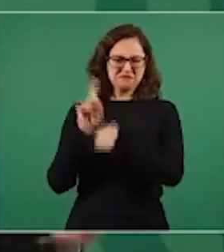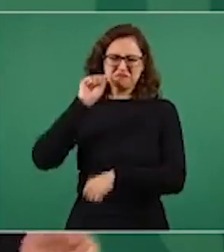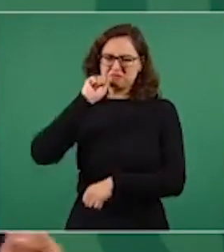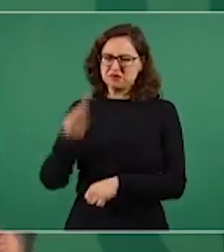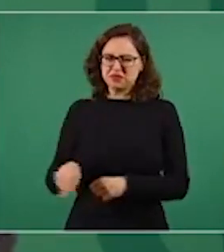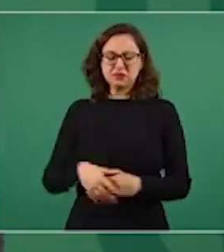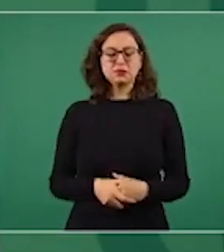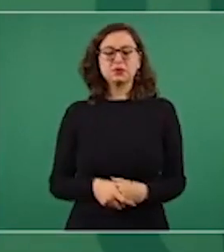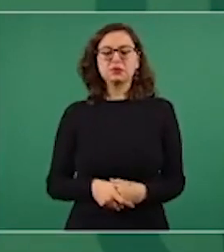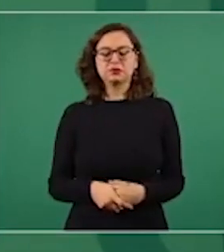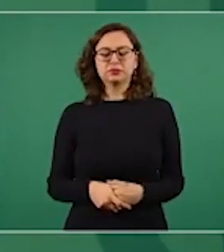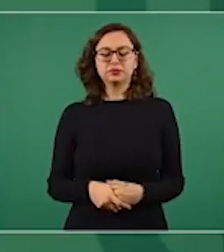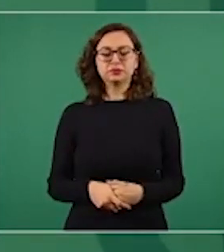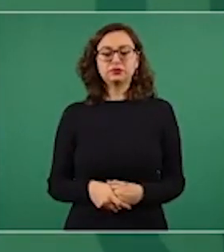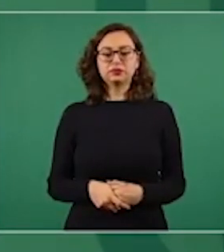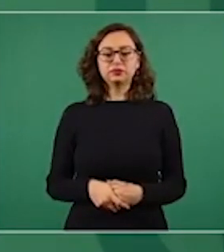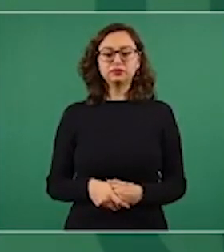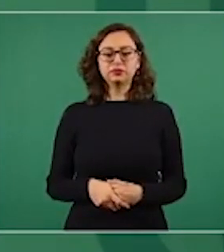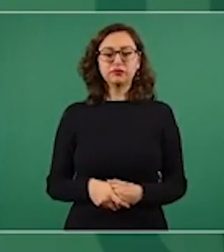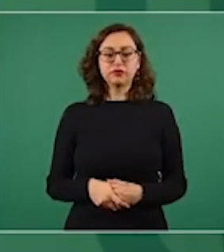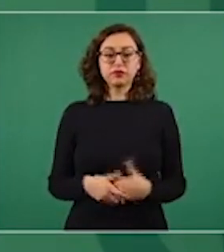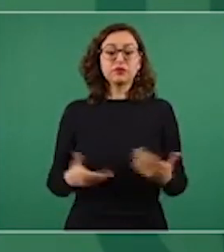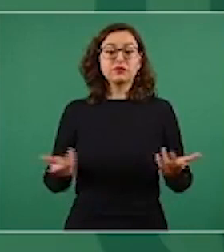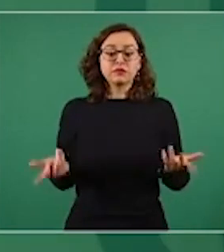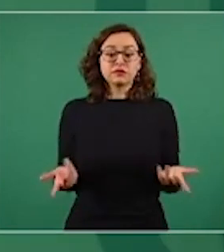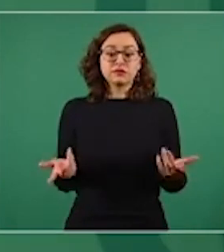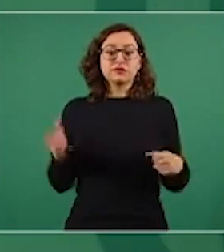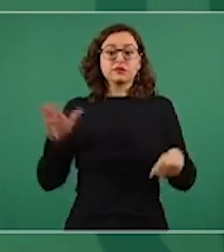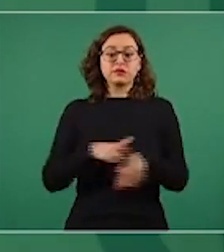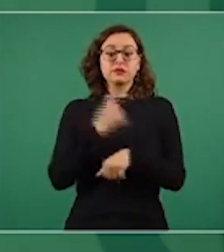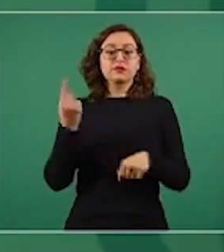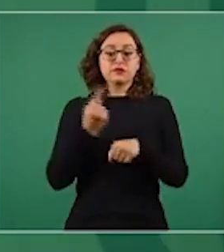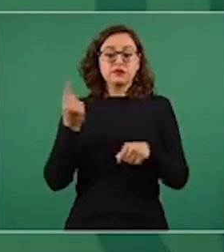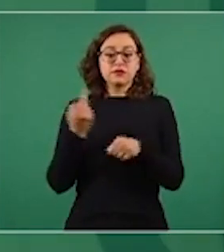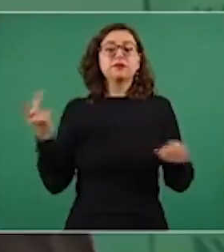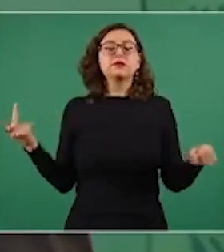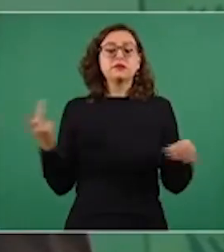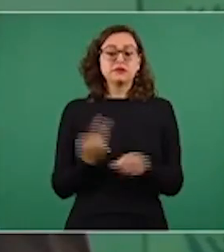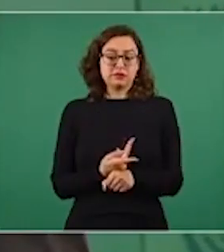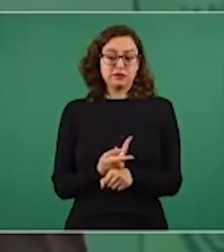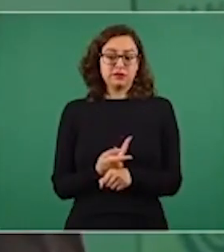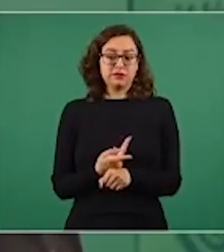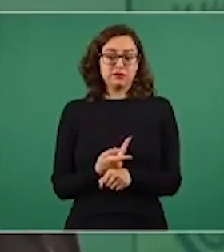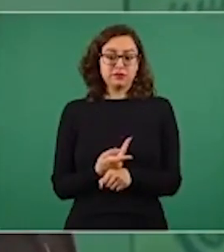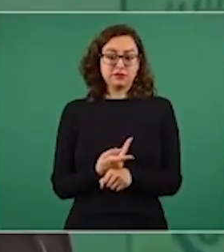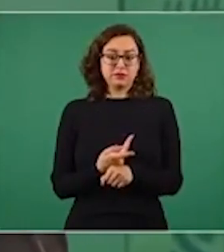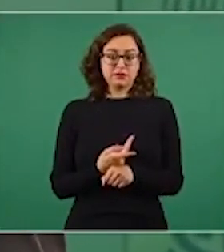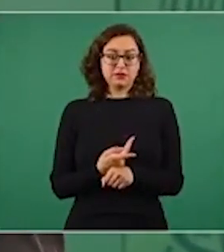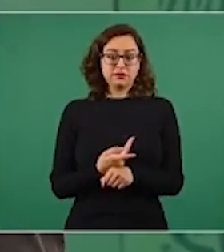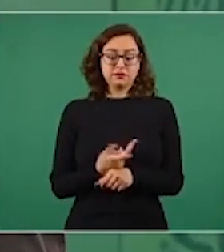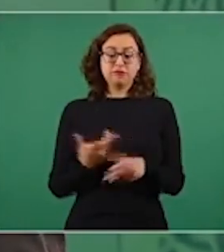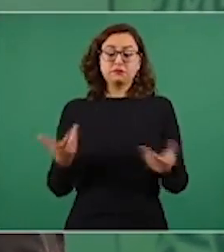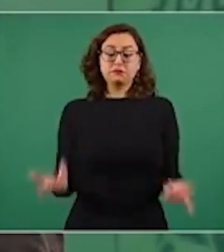porque inventaron de que había que nombrar a